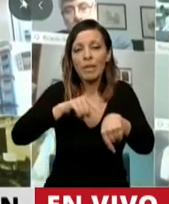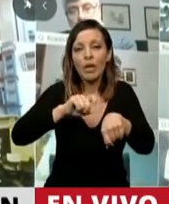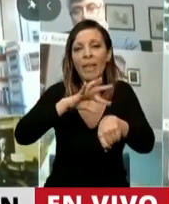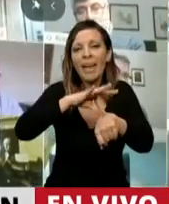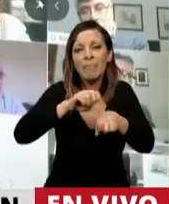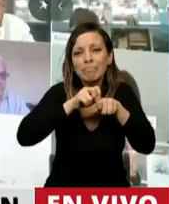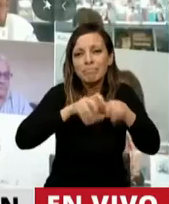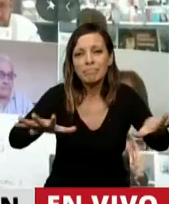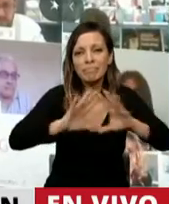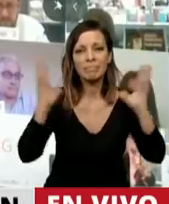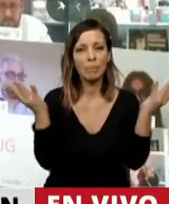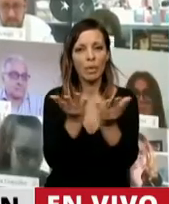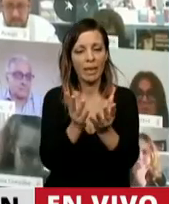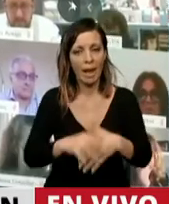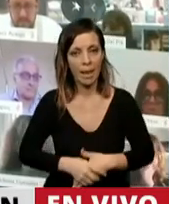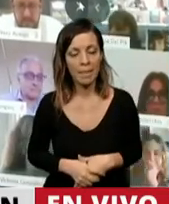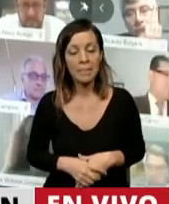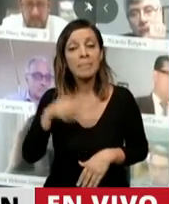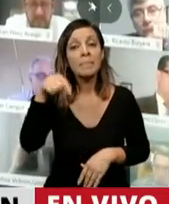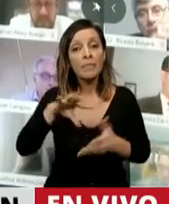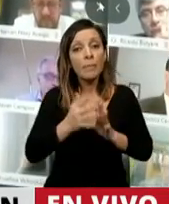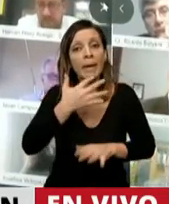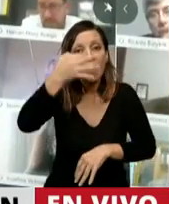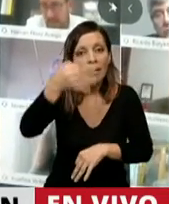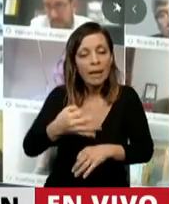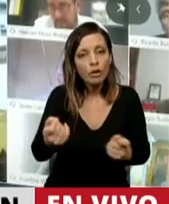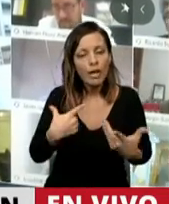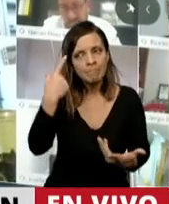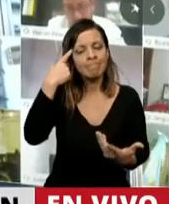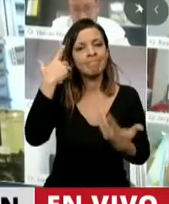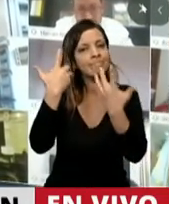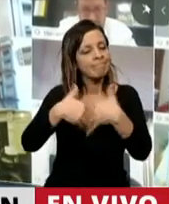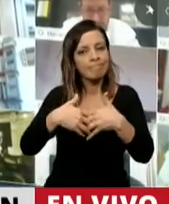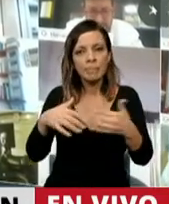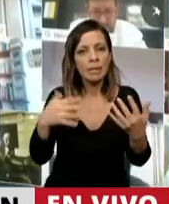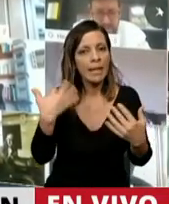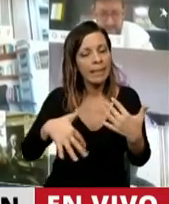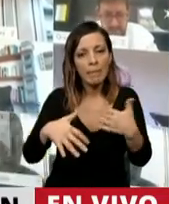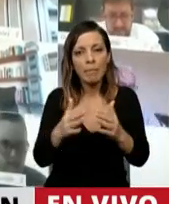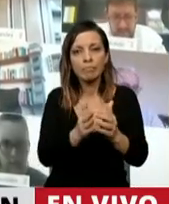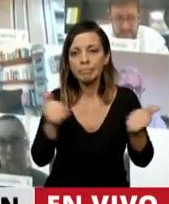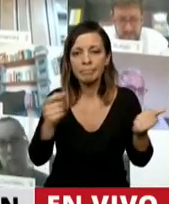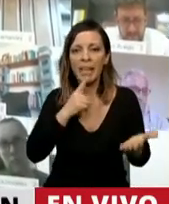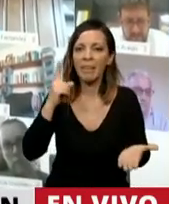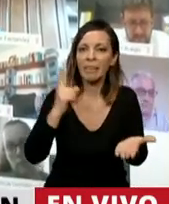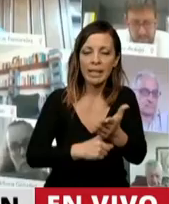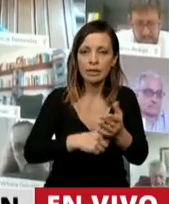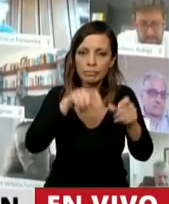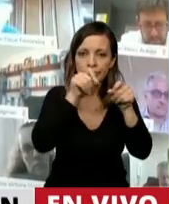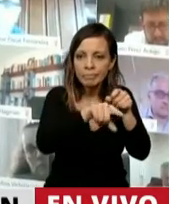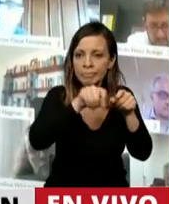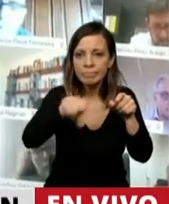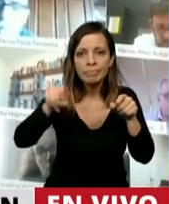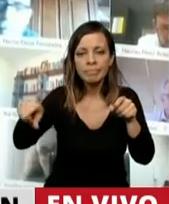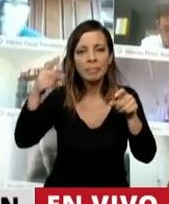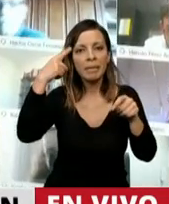este momento. Esta realidad nos impone la necesidad y la obligación de pensar en medidas específicas en materia